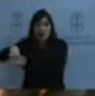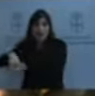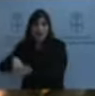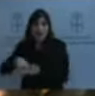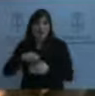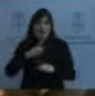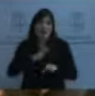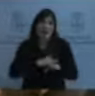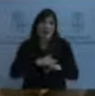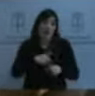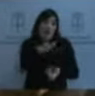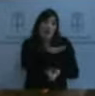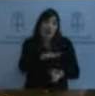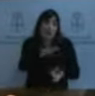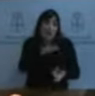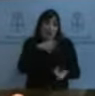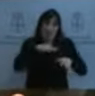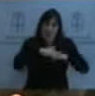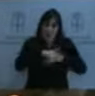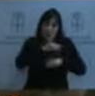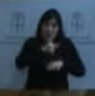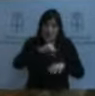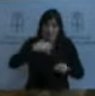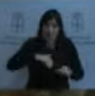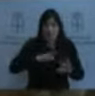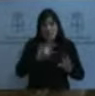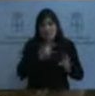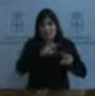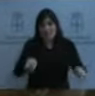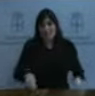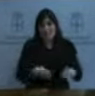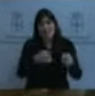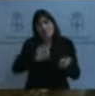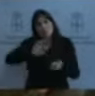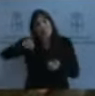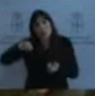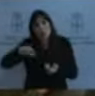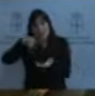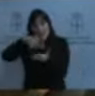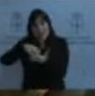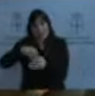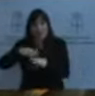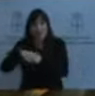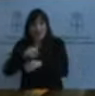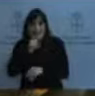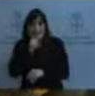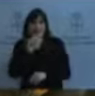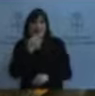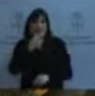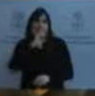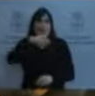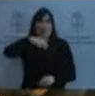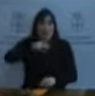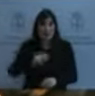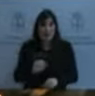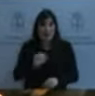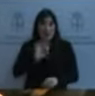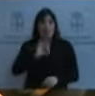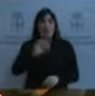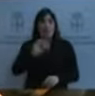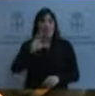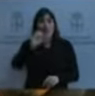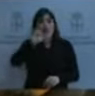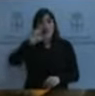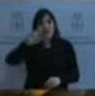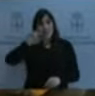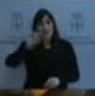y en otras que aún no la tienen. Hablo del SPIN en Coaña, Collanzo en Ayer y el Curcero en Tineo y también